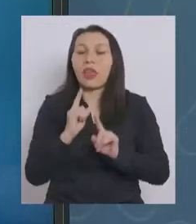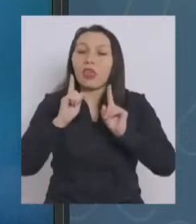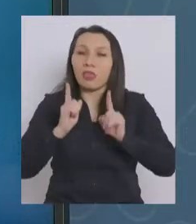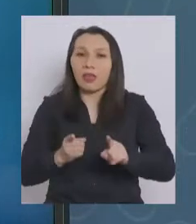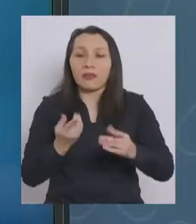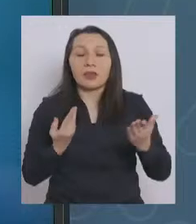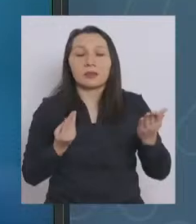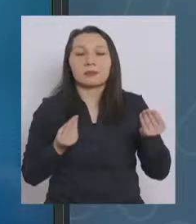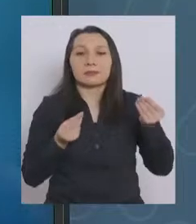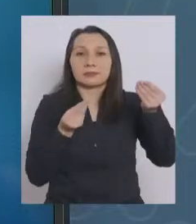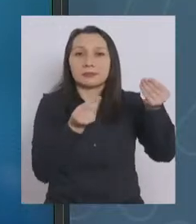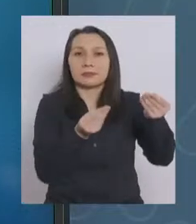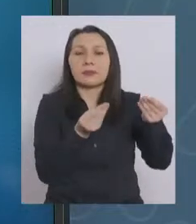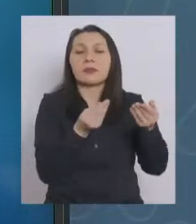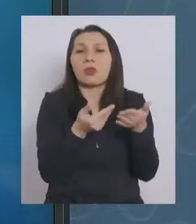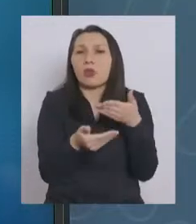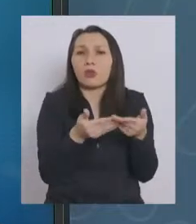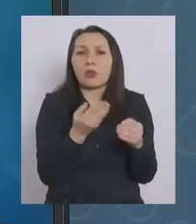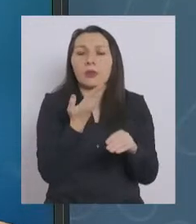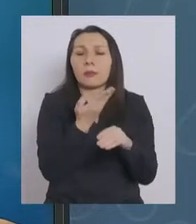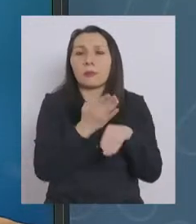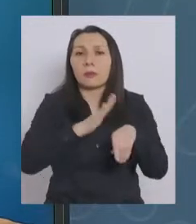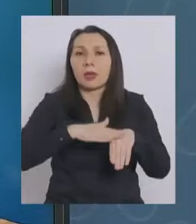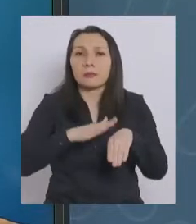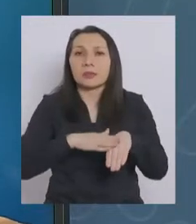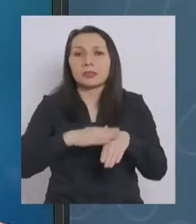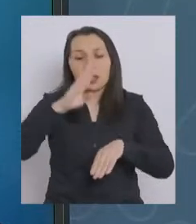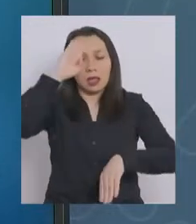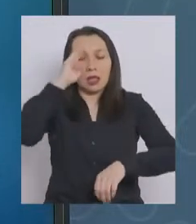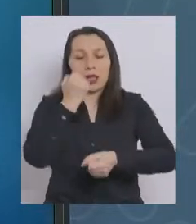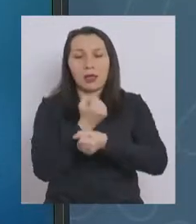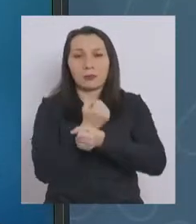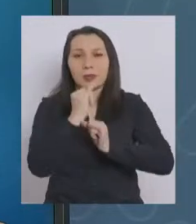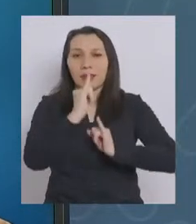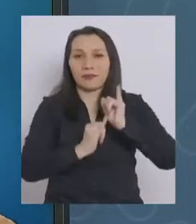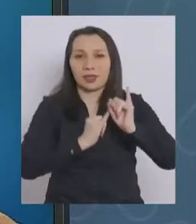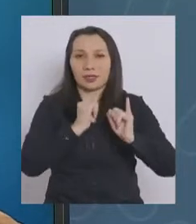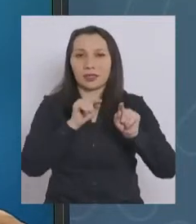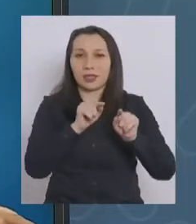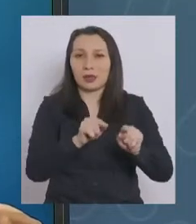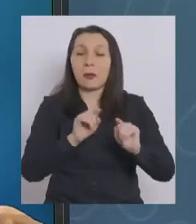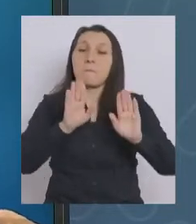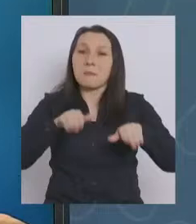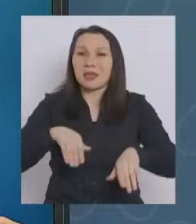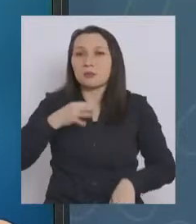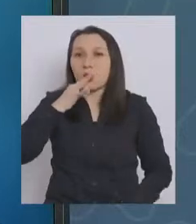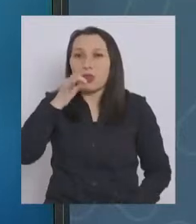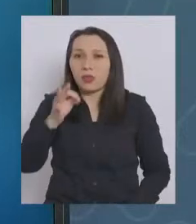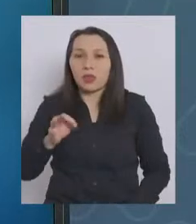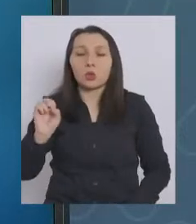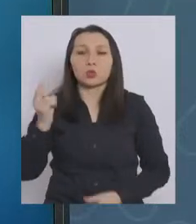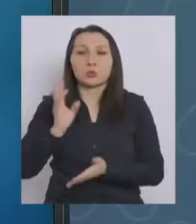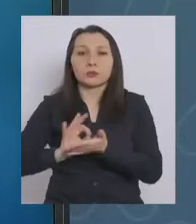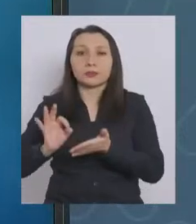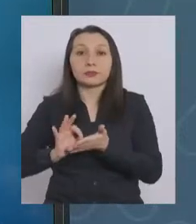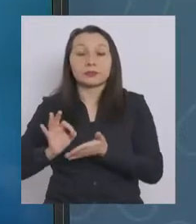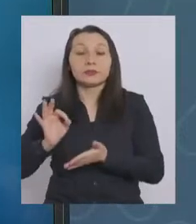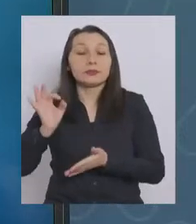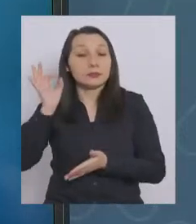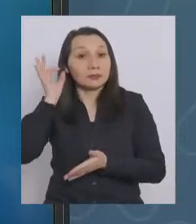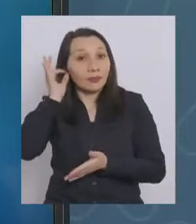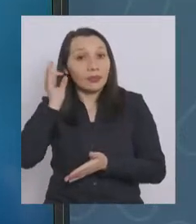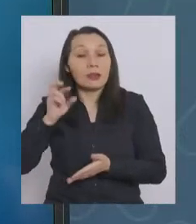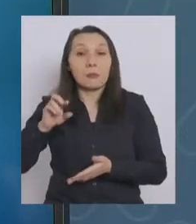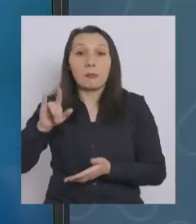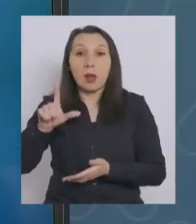solicitar su permiso en comisaría virtual, pero tal como ha señalado la subsecretaria Paula Daza,